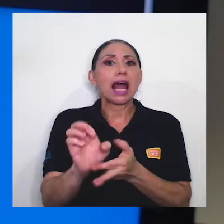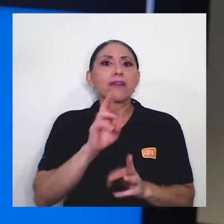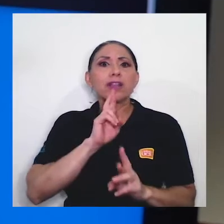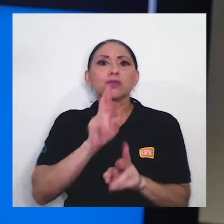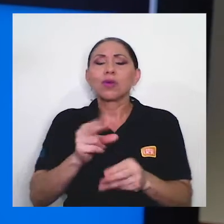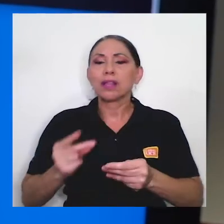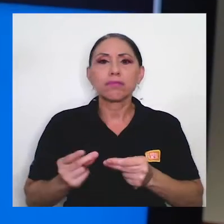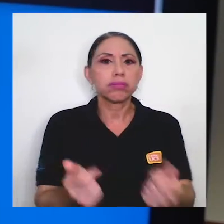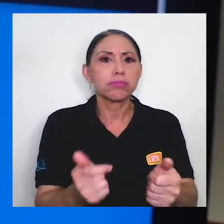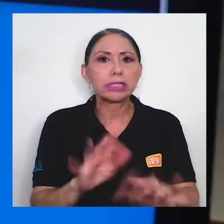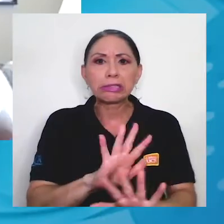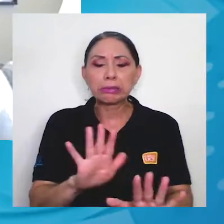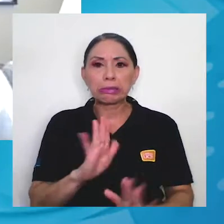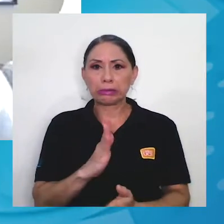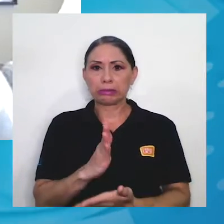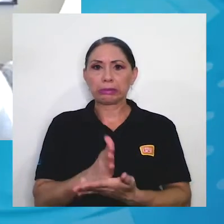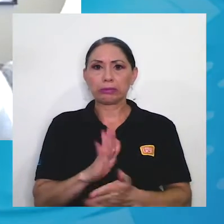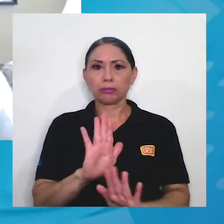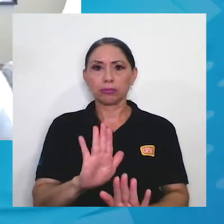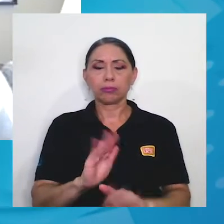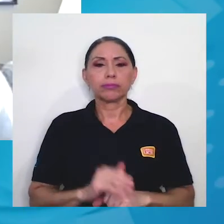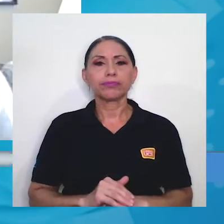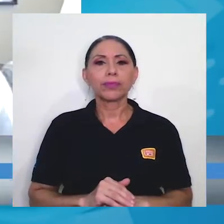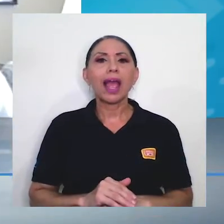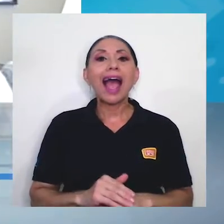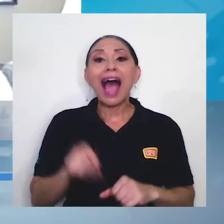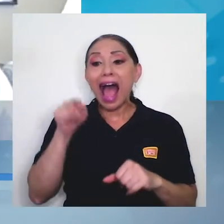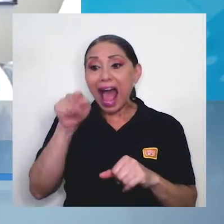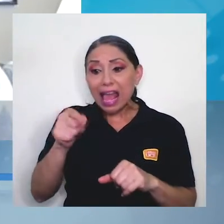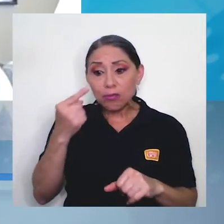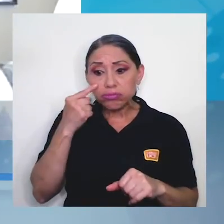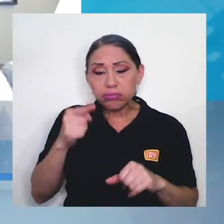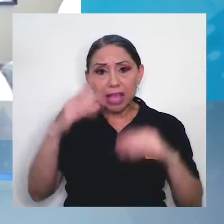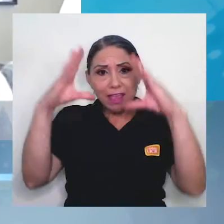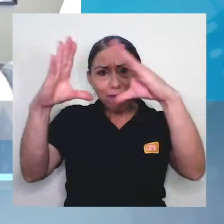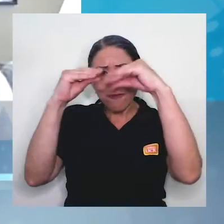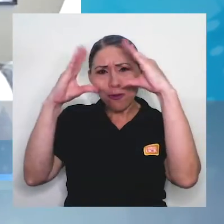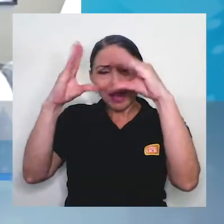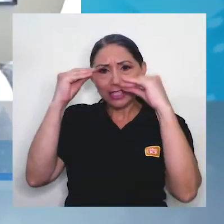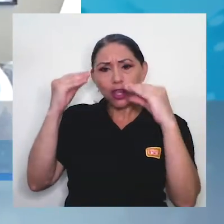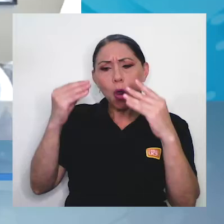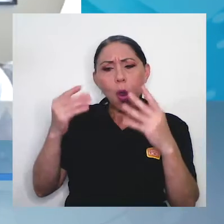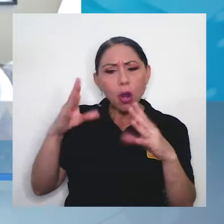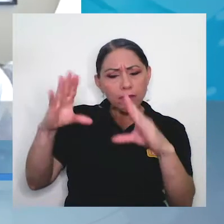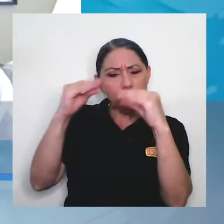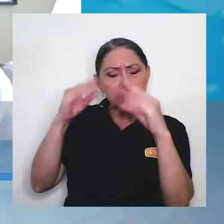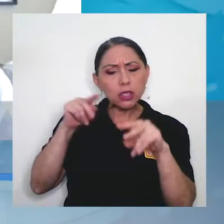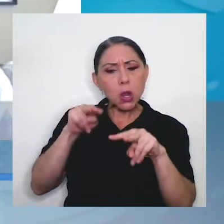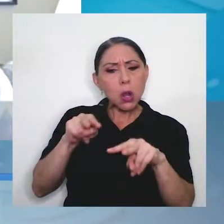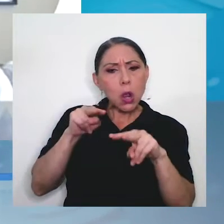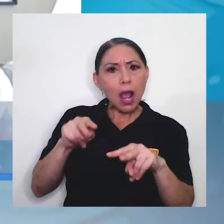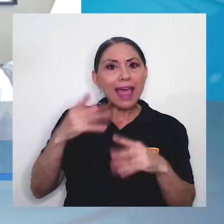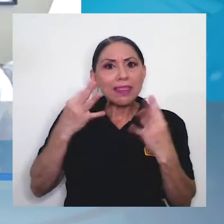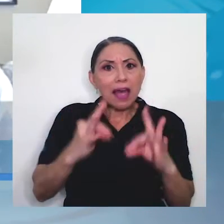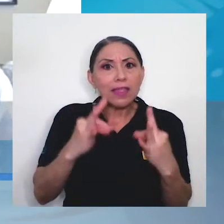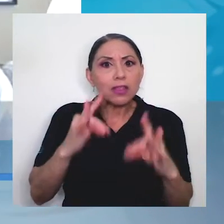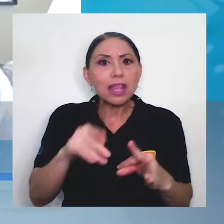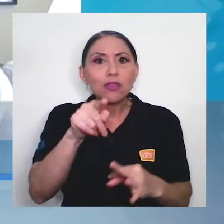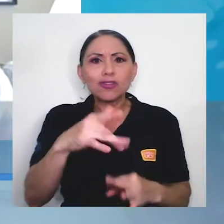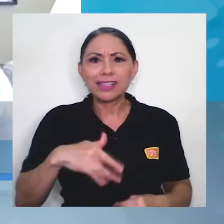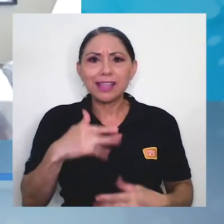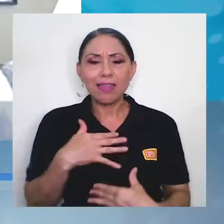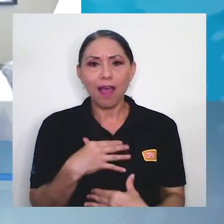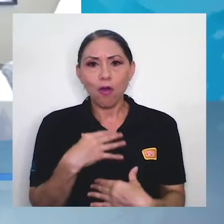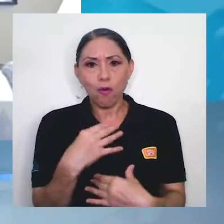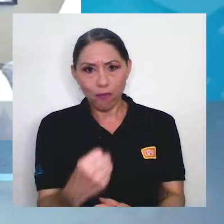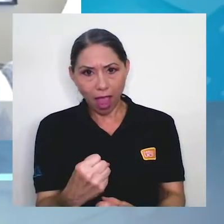Se nos despliega información con el objetivo de obtener nuestra confianza. Nuestra confianza de tal manera que nosotros demos